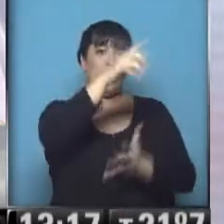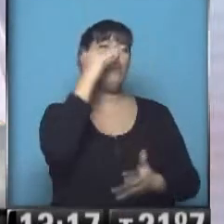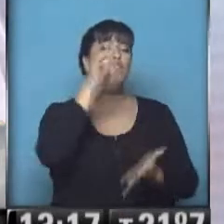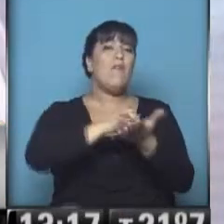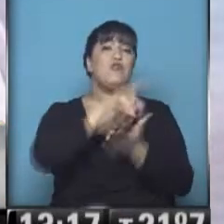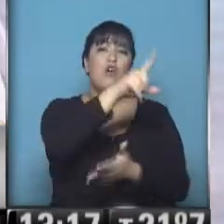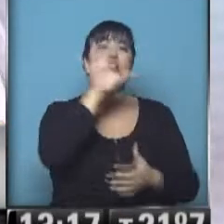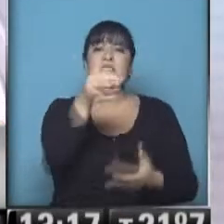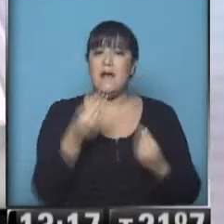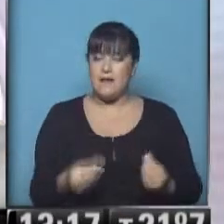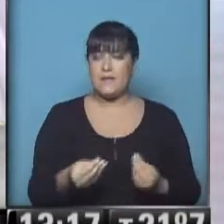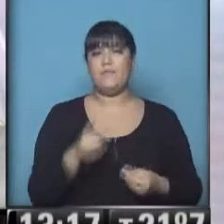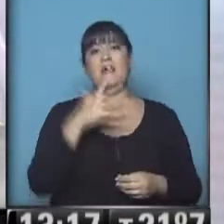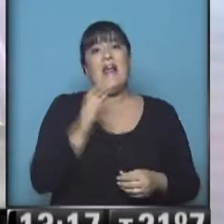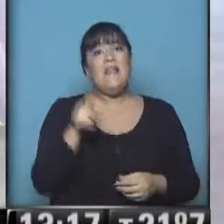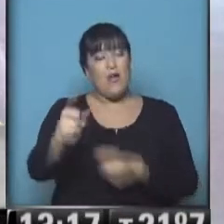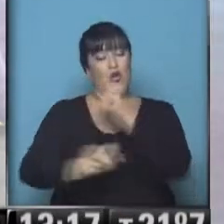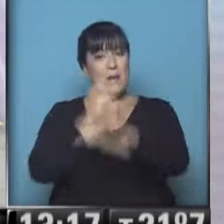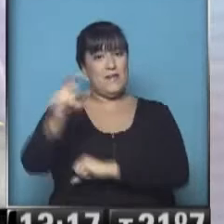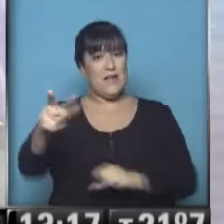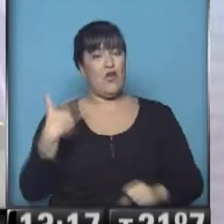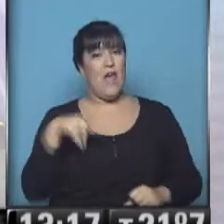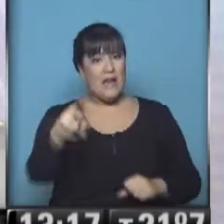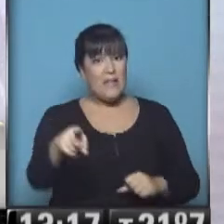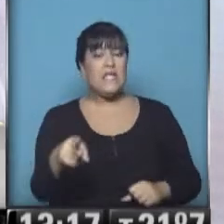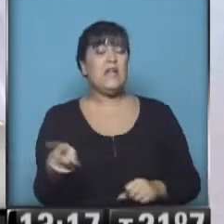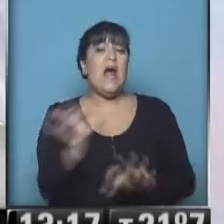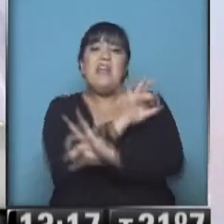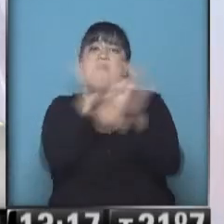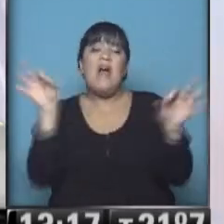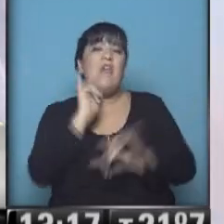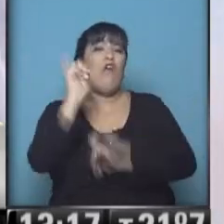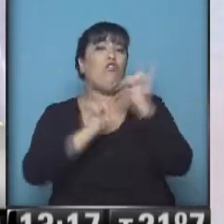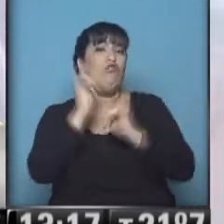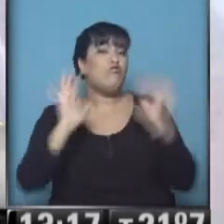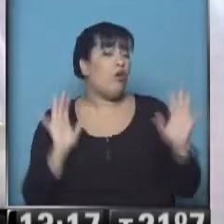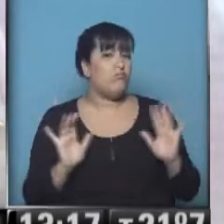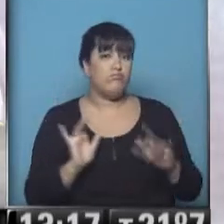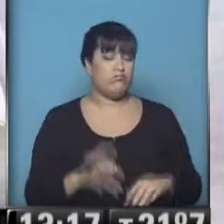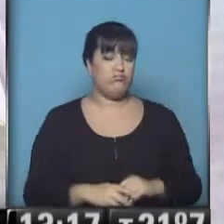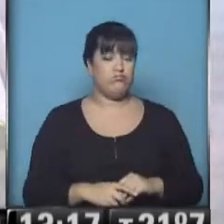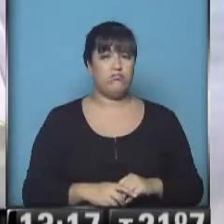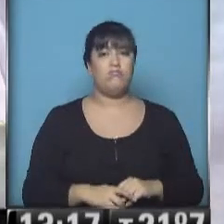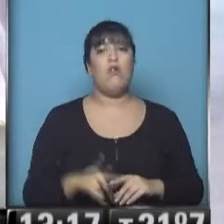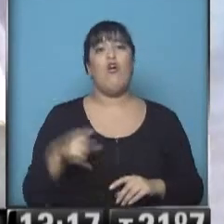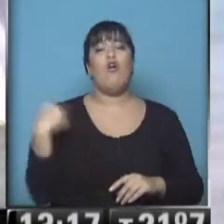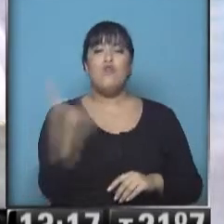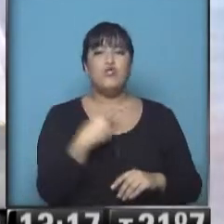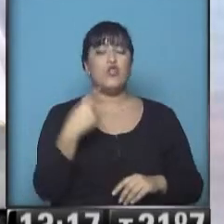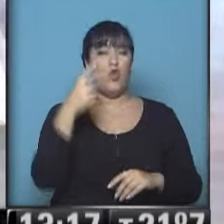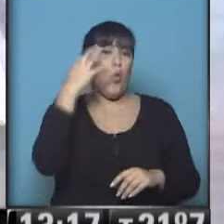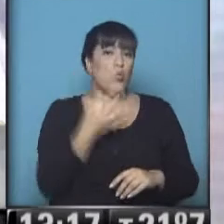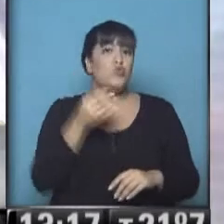La verdad que con Renequian es un poco más difícil porque no hubo ningún vocero, por lo menos del empresario argentino. La verdad que nosotros lo vimos entrar,